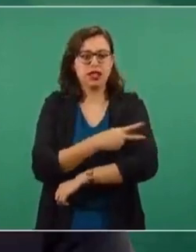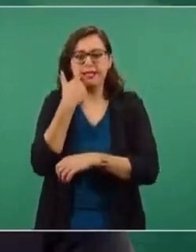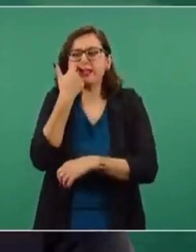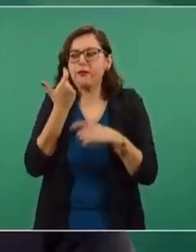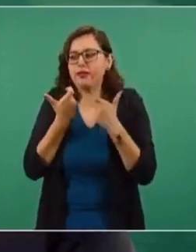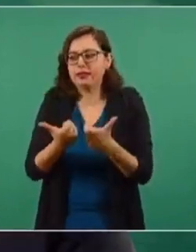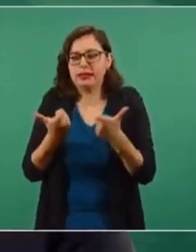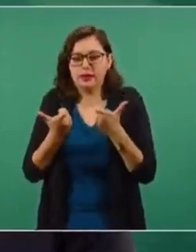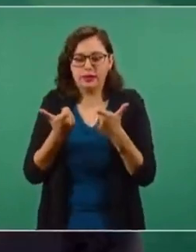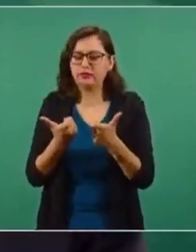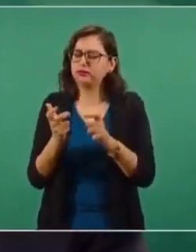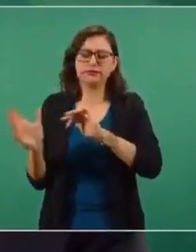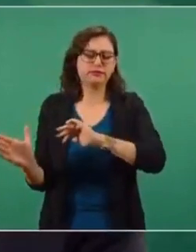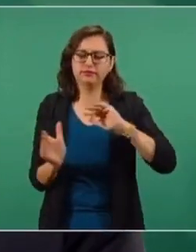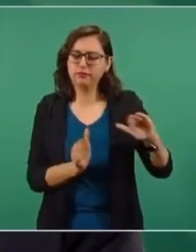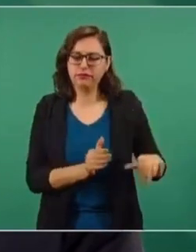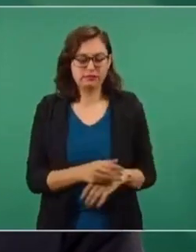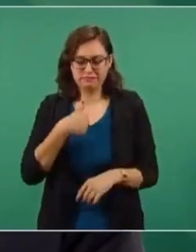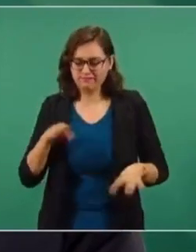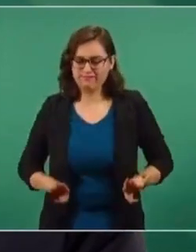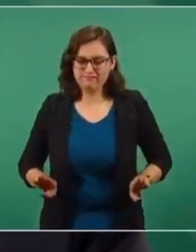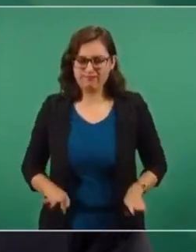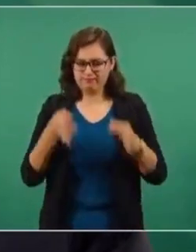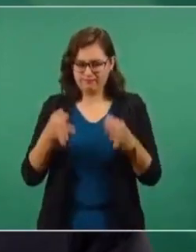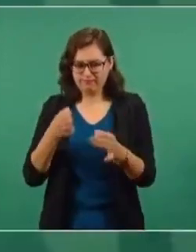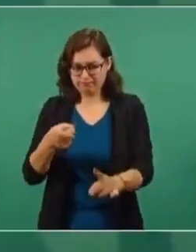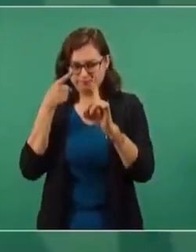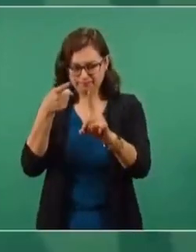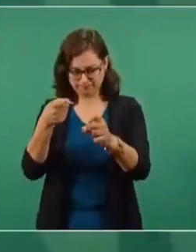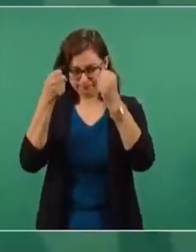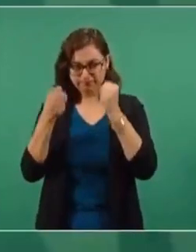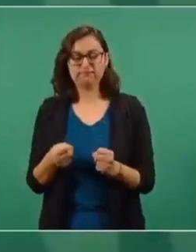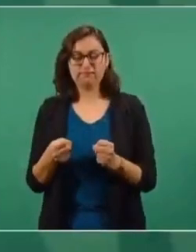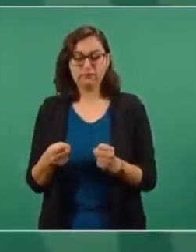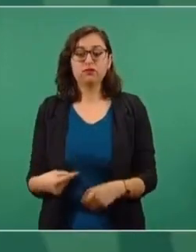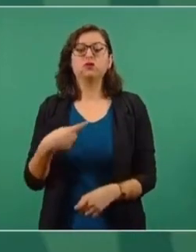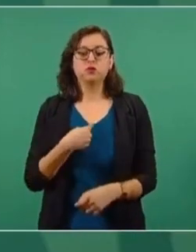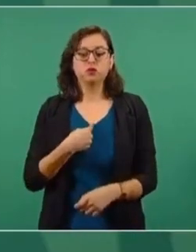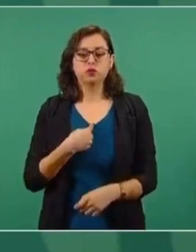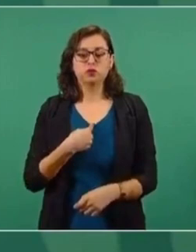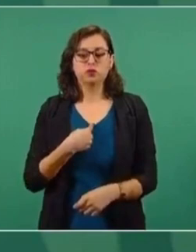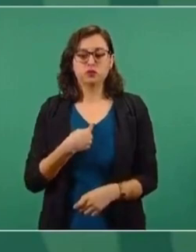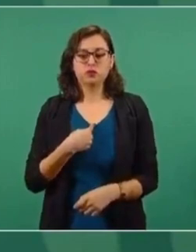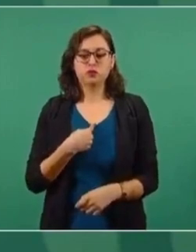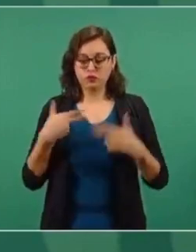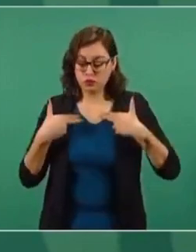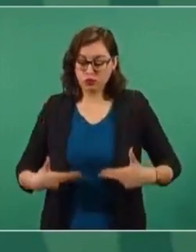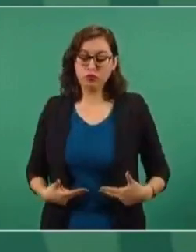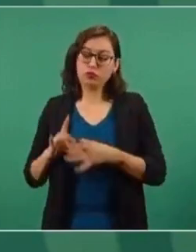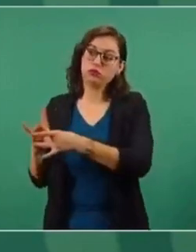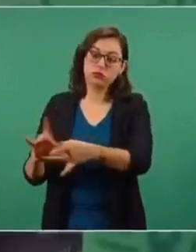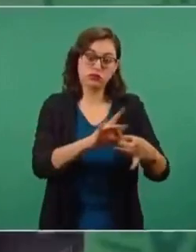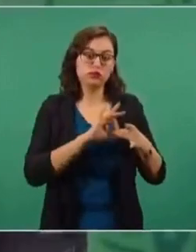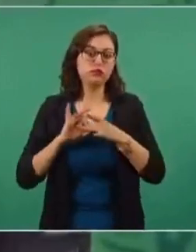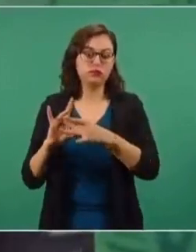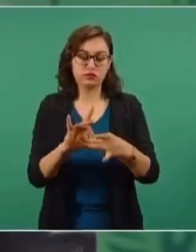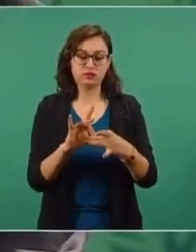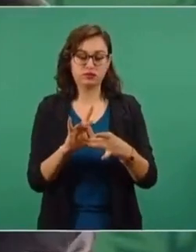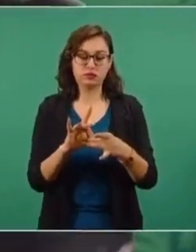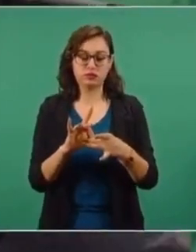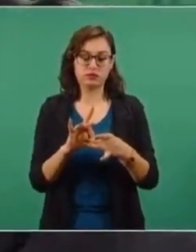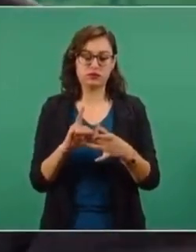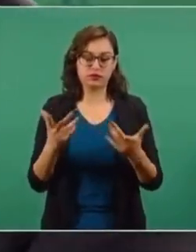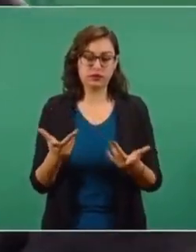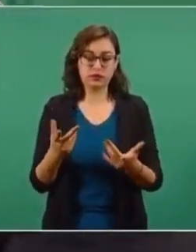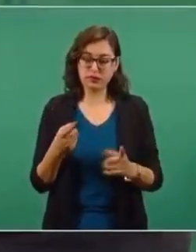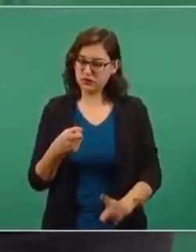al dinero. Yo estoy aquí por convicciones, estoy aquí porque pertenezco al partido del humanismo y